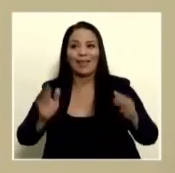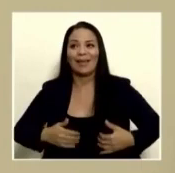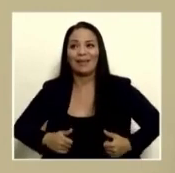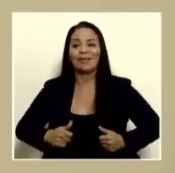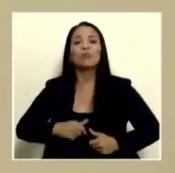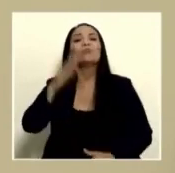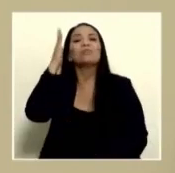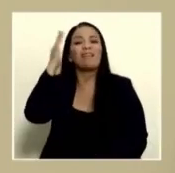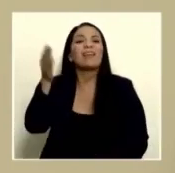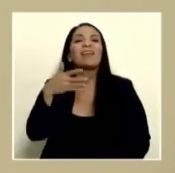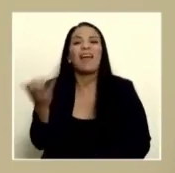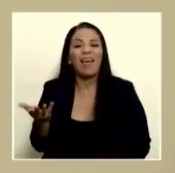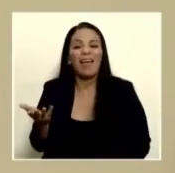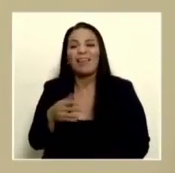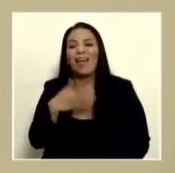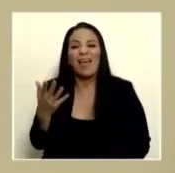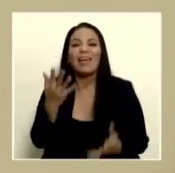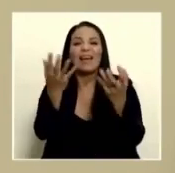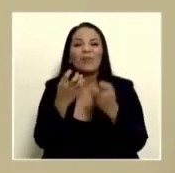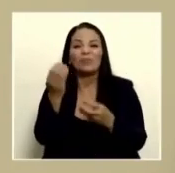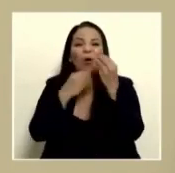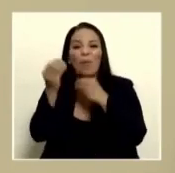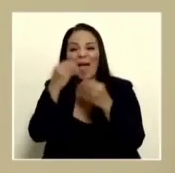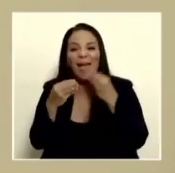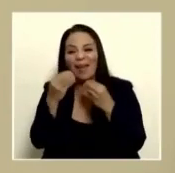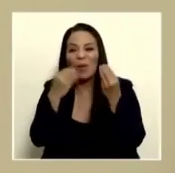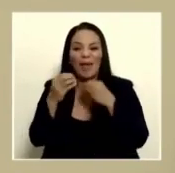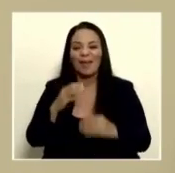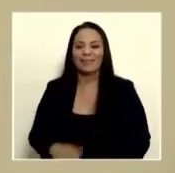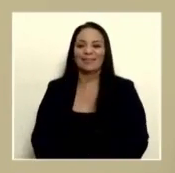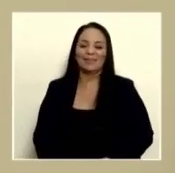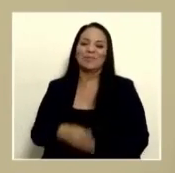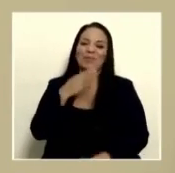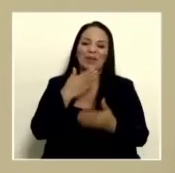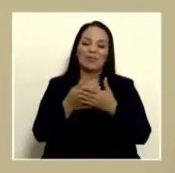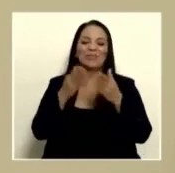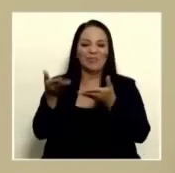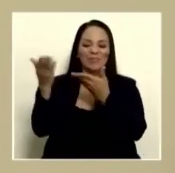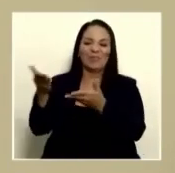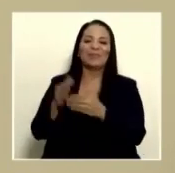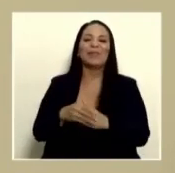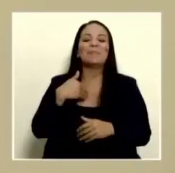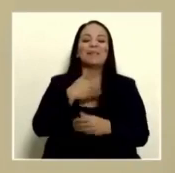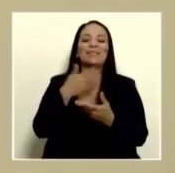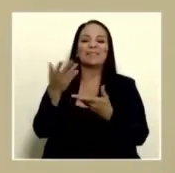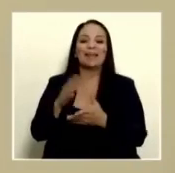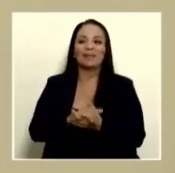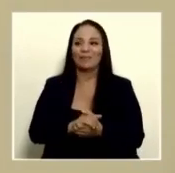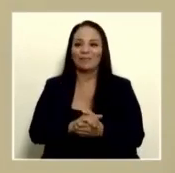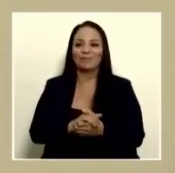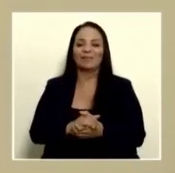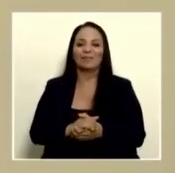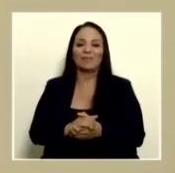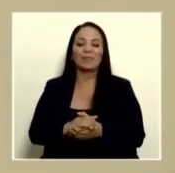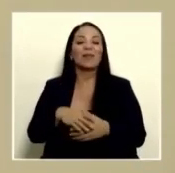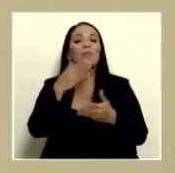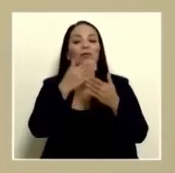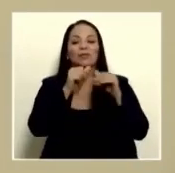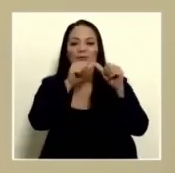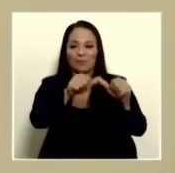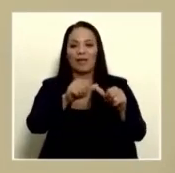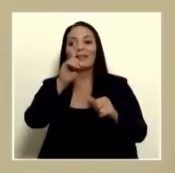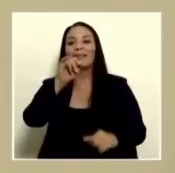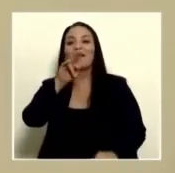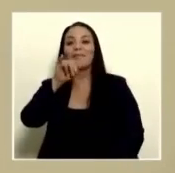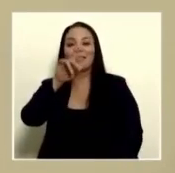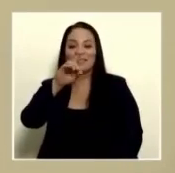saben que que queremos comer bueno este dele ministra por favor continuamos ahora con David